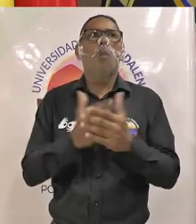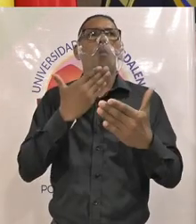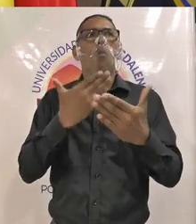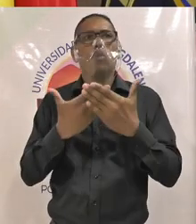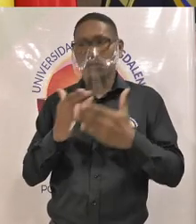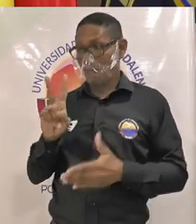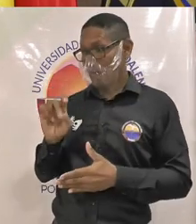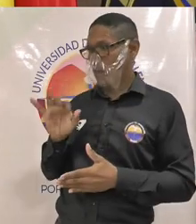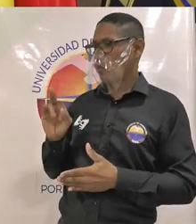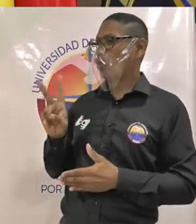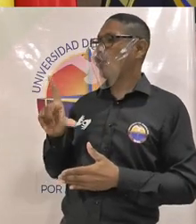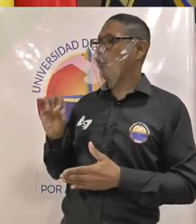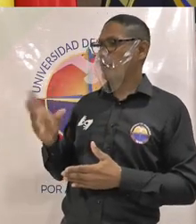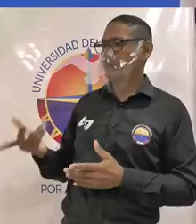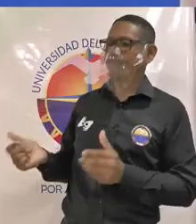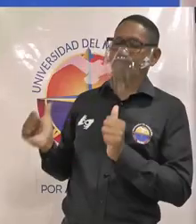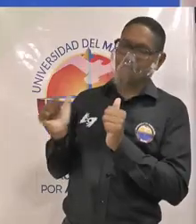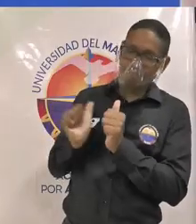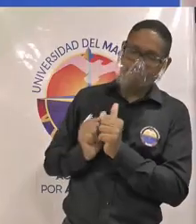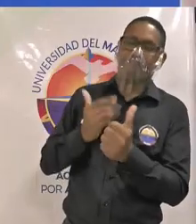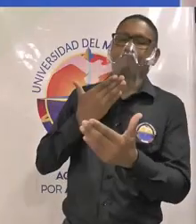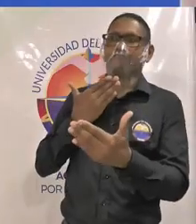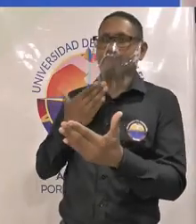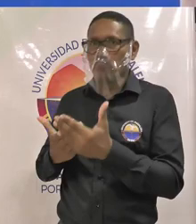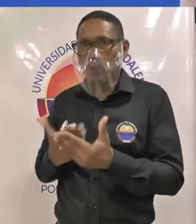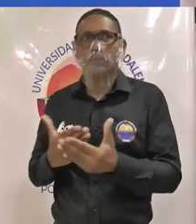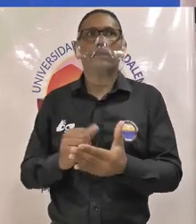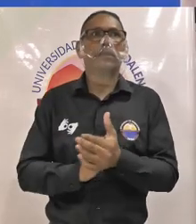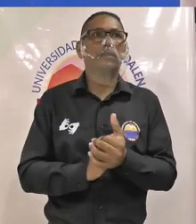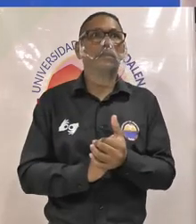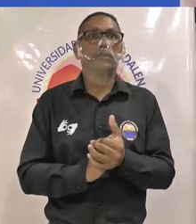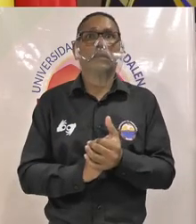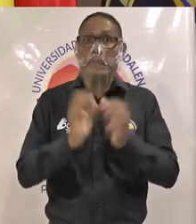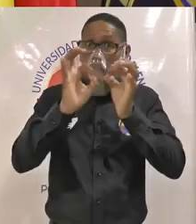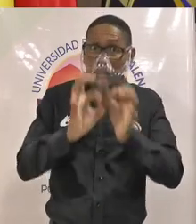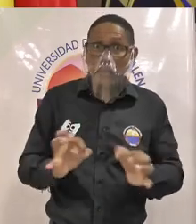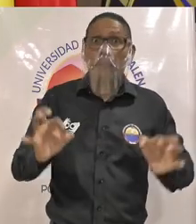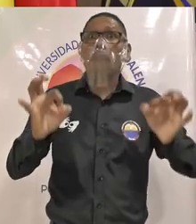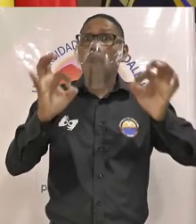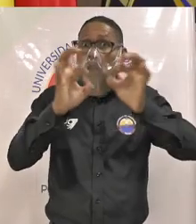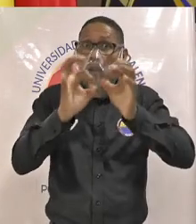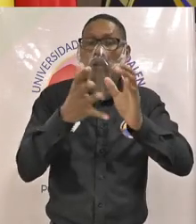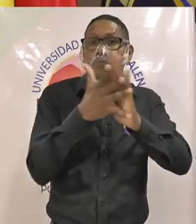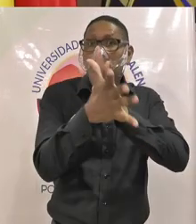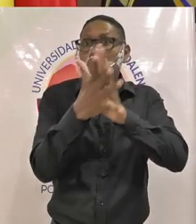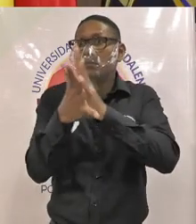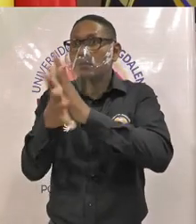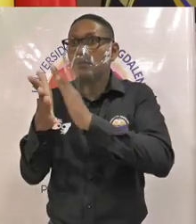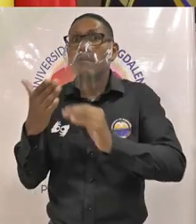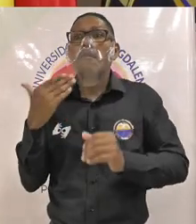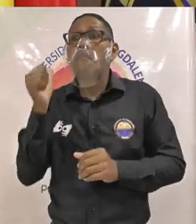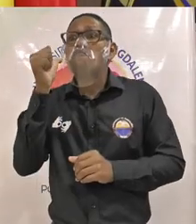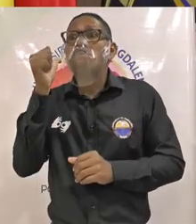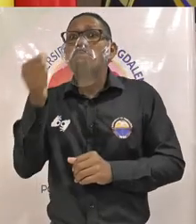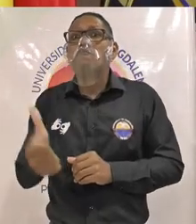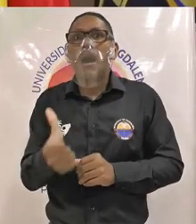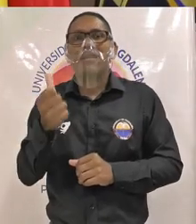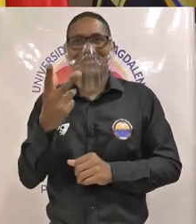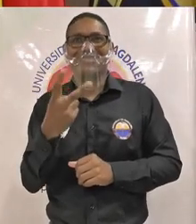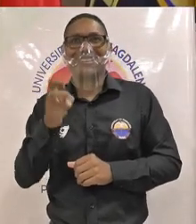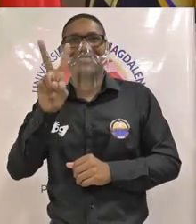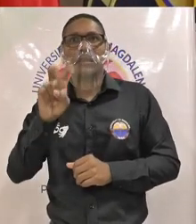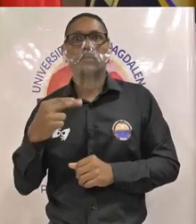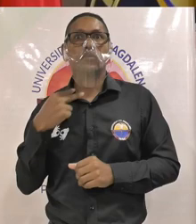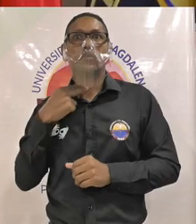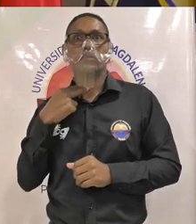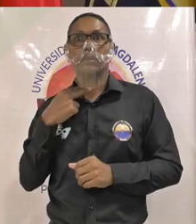Víctor López Aroca por su colaboración en la mañana de hoy y es importante tener en cuenta que hasta mañana miércoles 17 de noviembre los